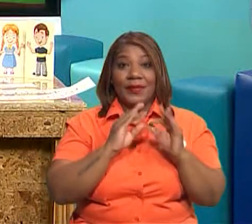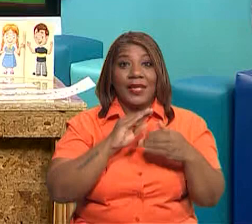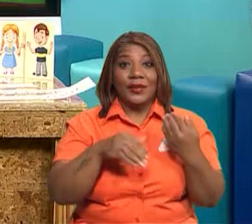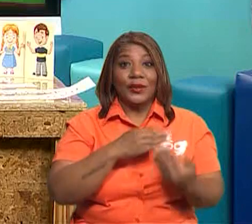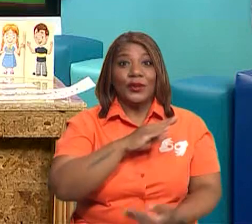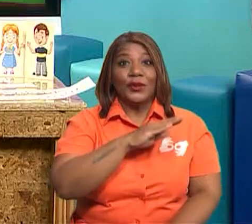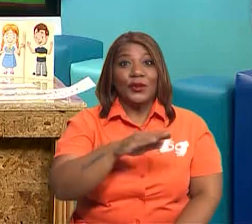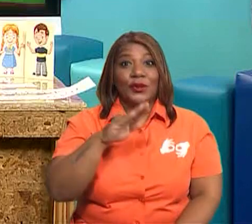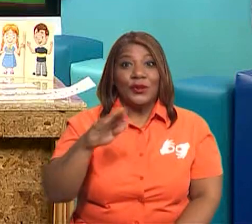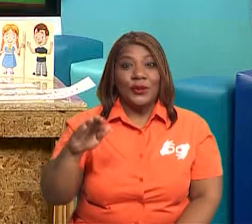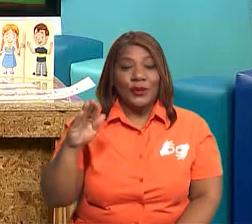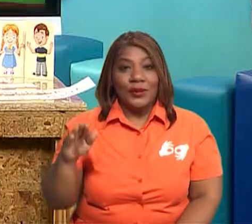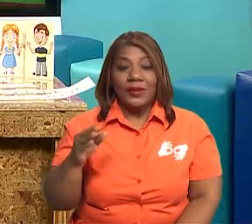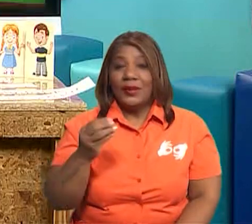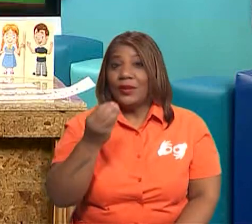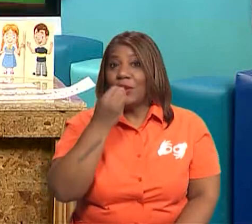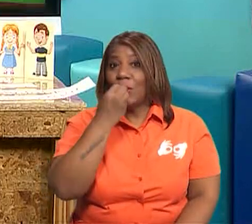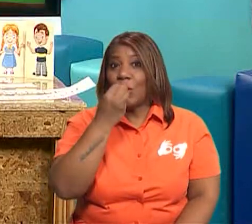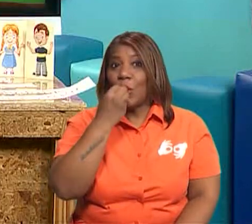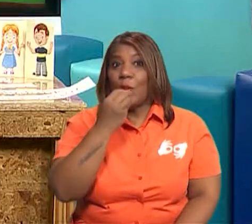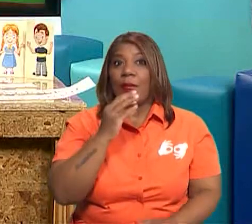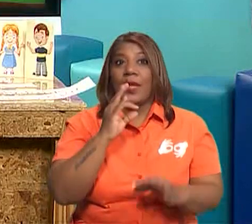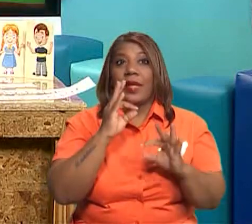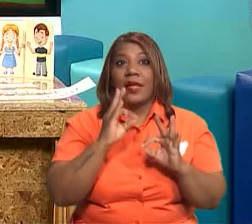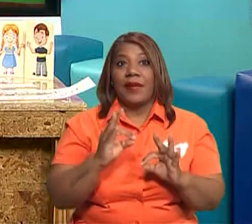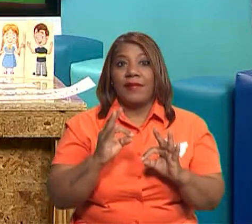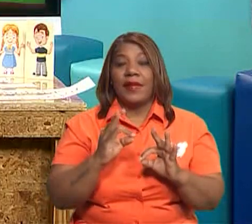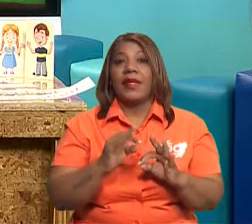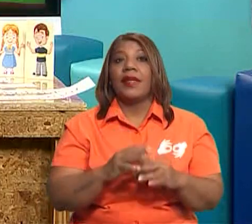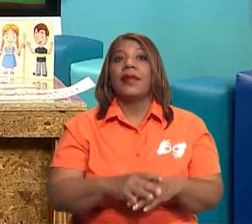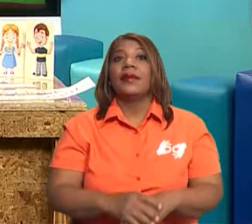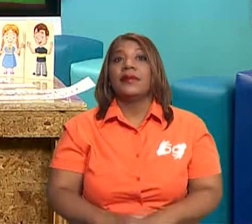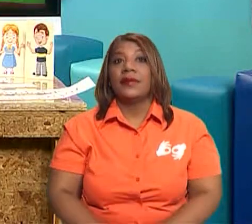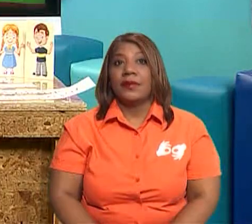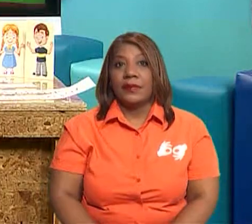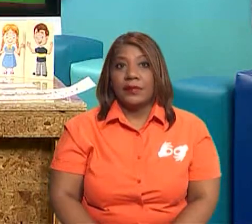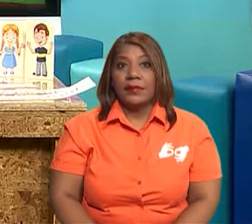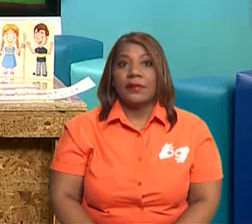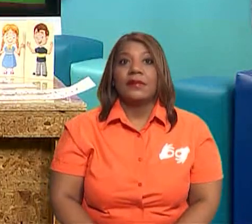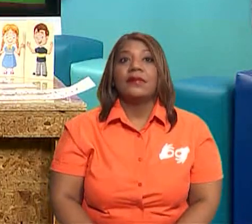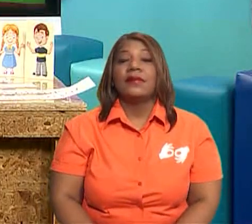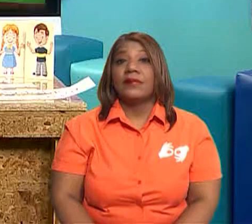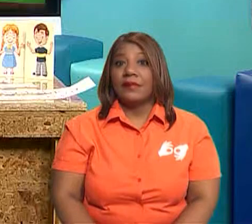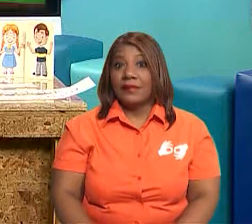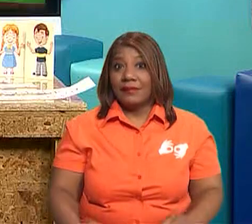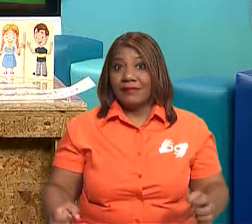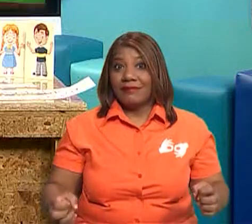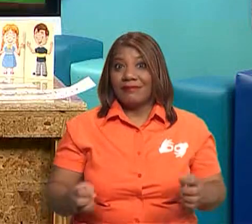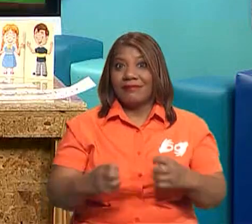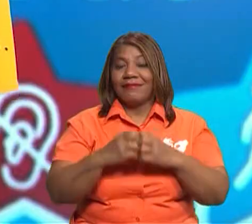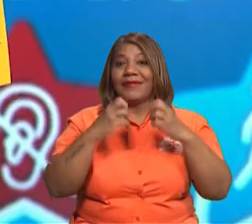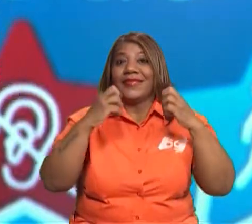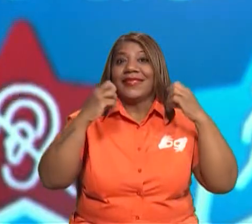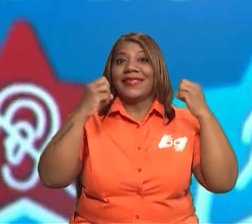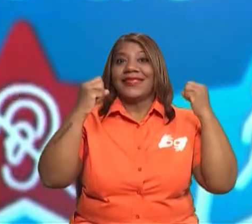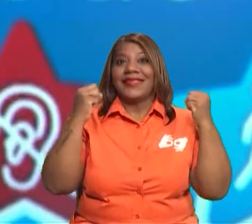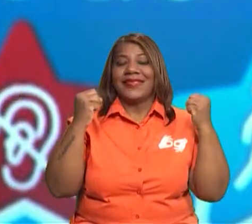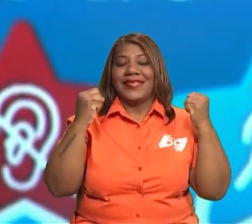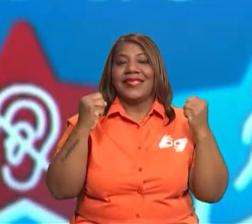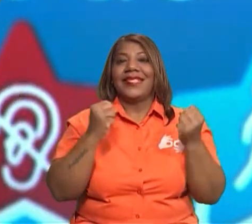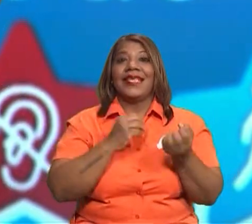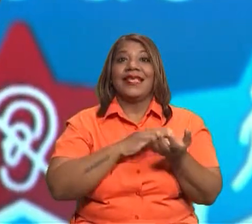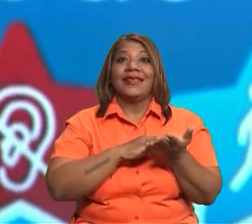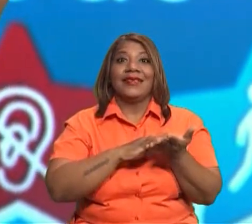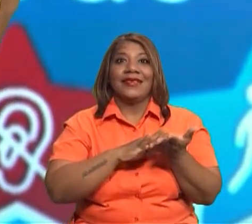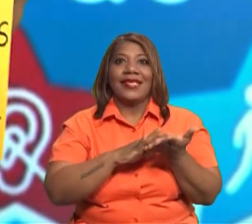consumir alimentos saludables. También, ¿por qué? Porque, como ya les dije, nos dan energía, que esos son los carbohidratos,